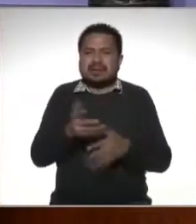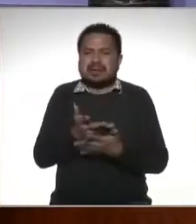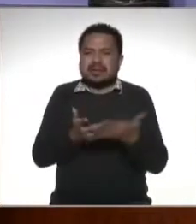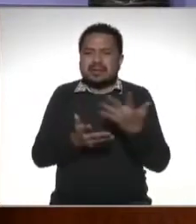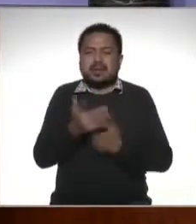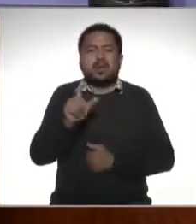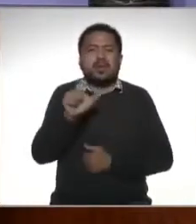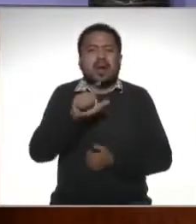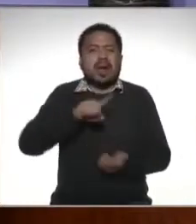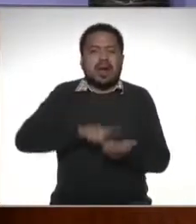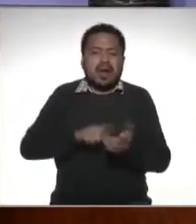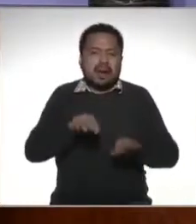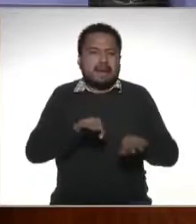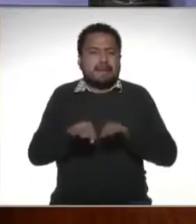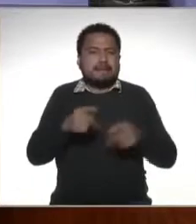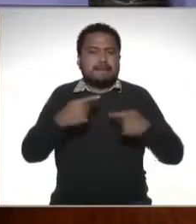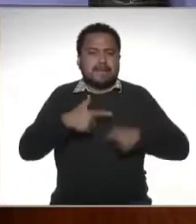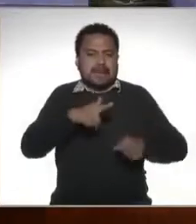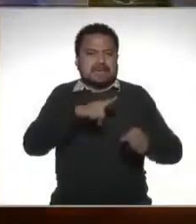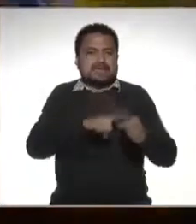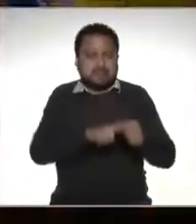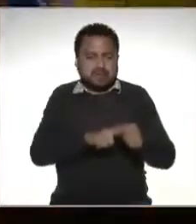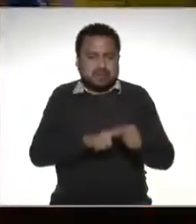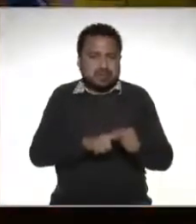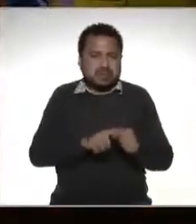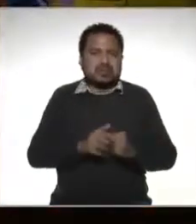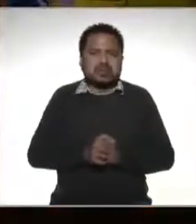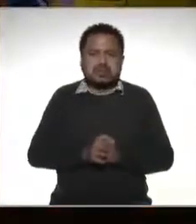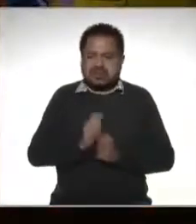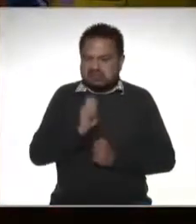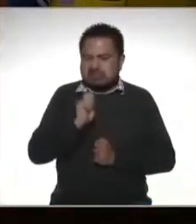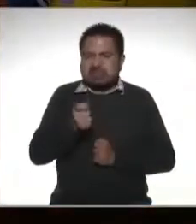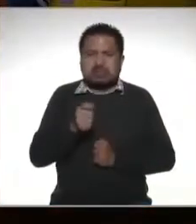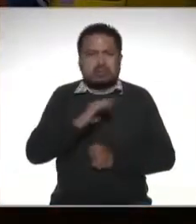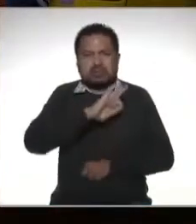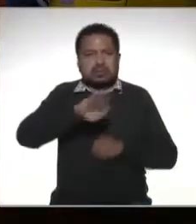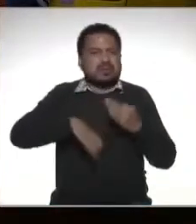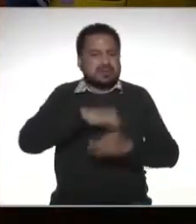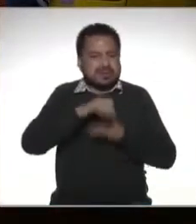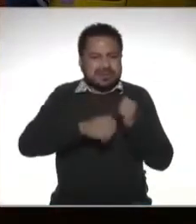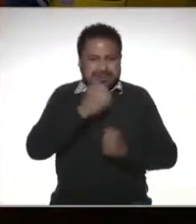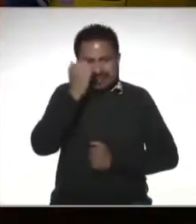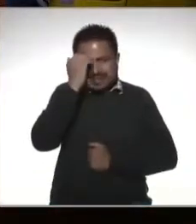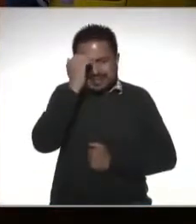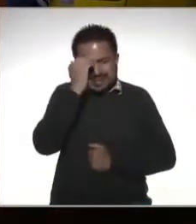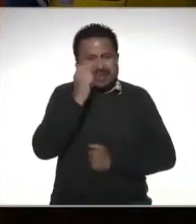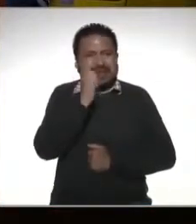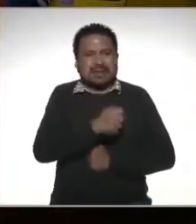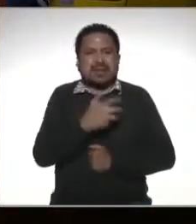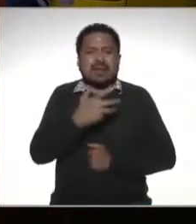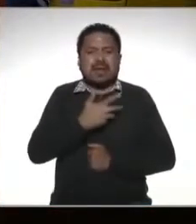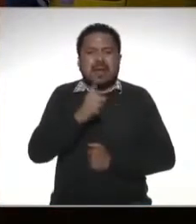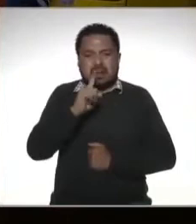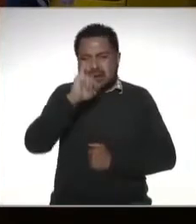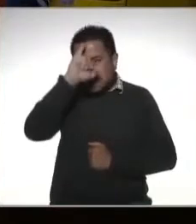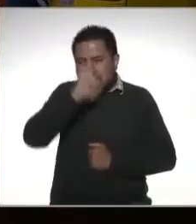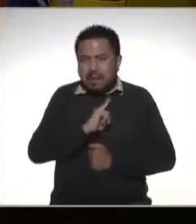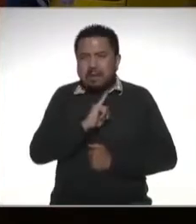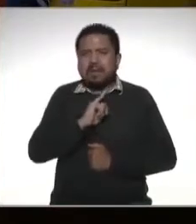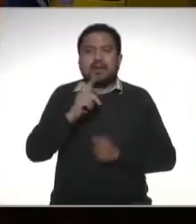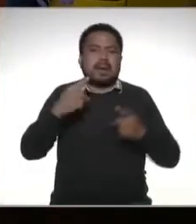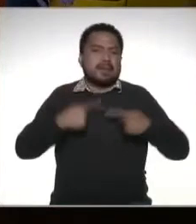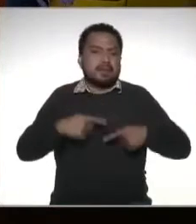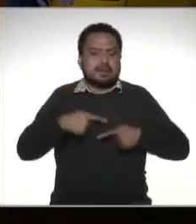cuando hay un trabajo personal subordinado que es el que todos conocemos hay un patrón hay una